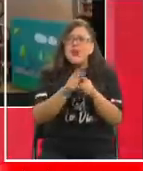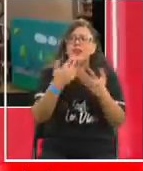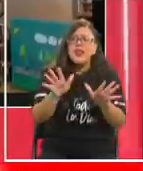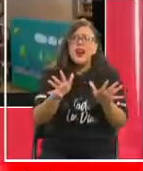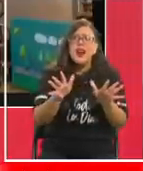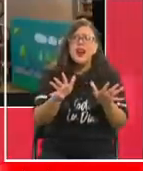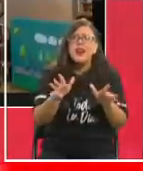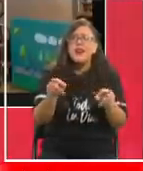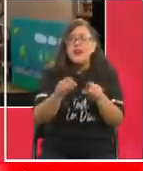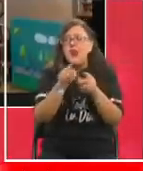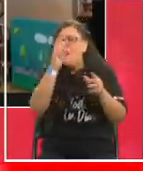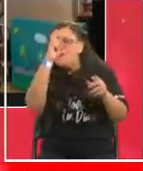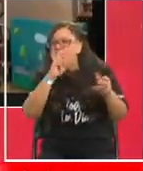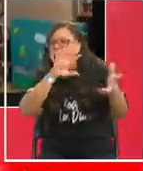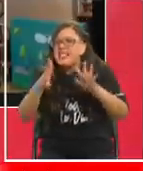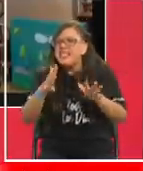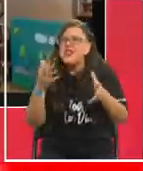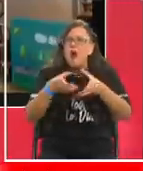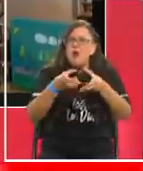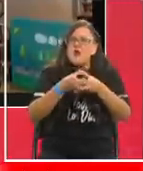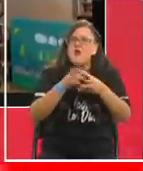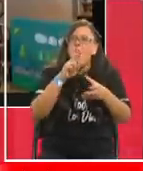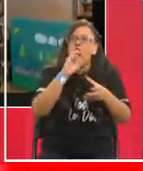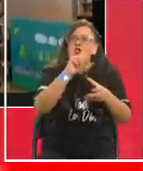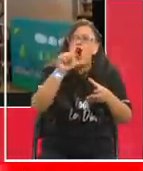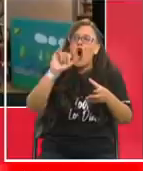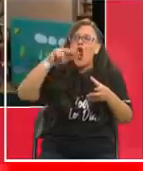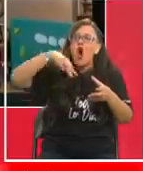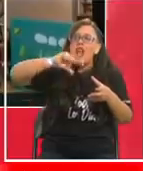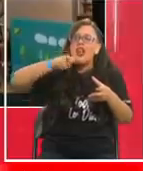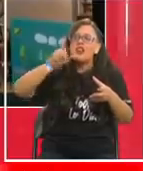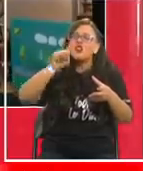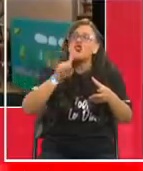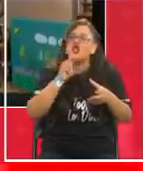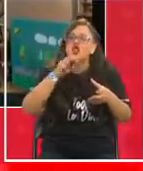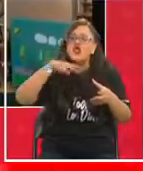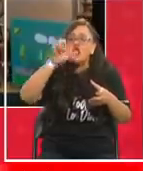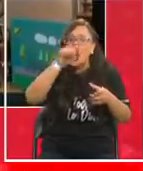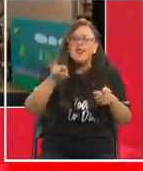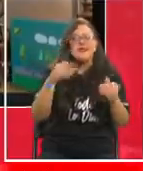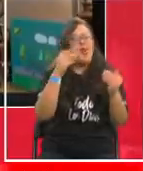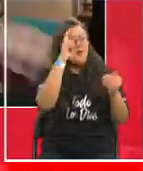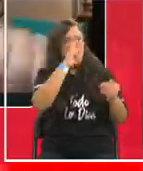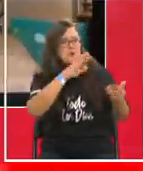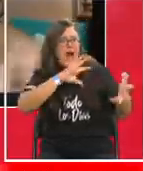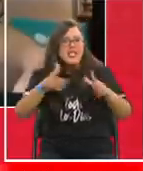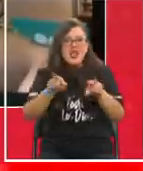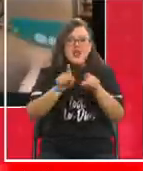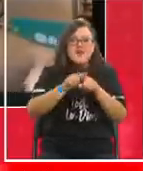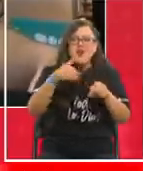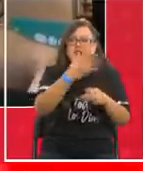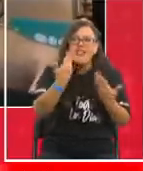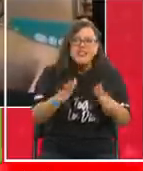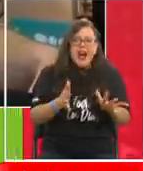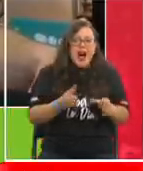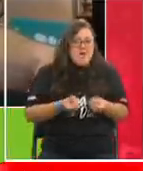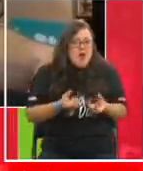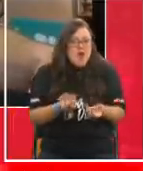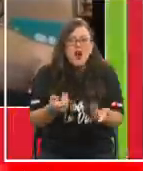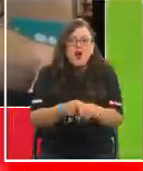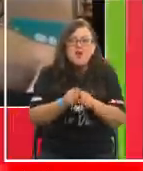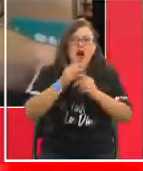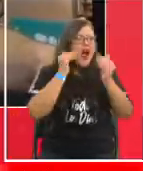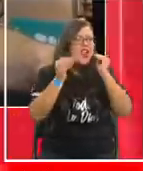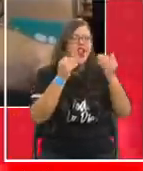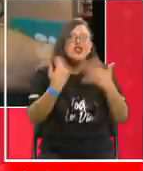estar con los Rolling Stones. Y yo doy fe de lo que ustedes provocan en la gente, en los públicos y los niños. Los niños que abrazan la cumbia